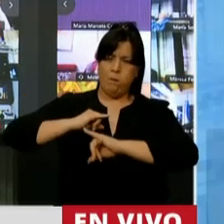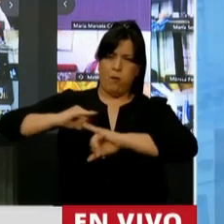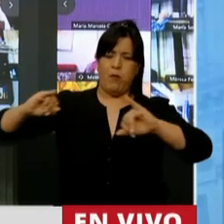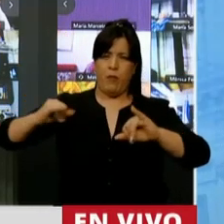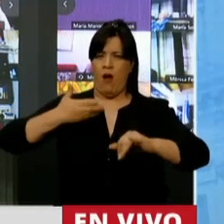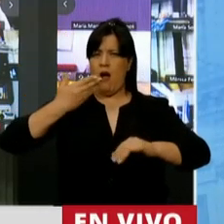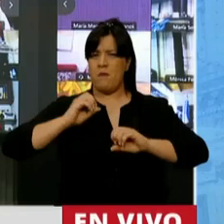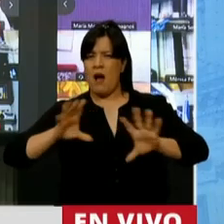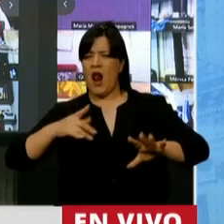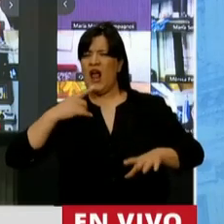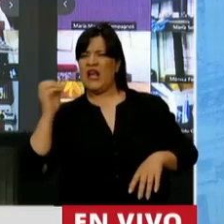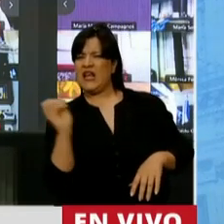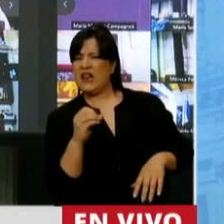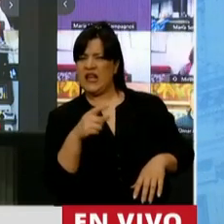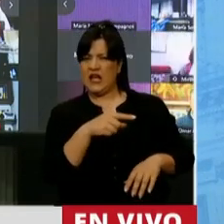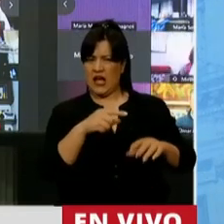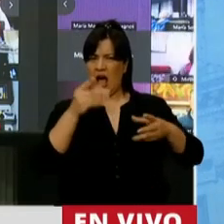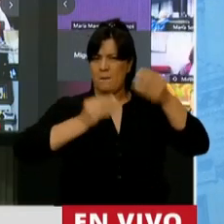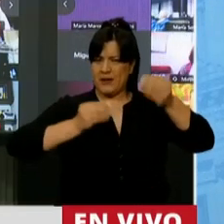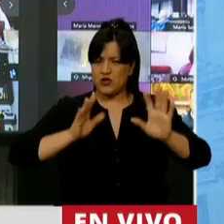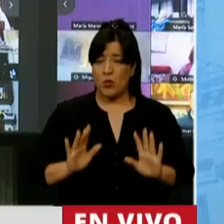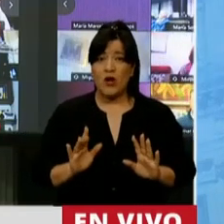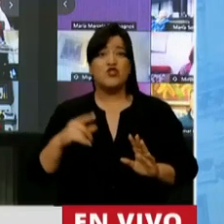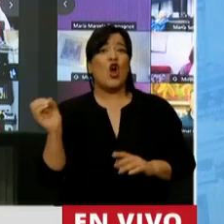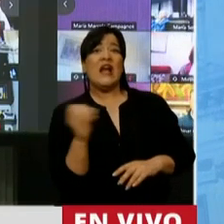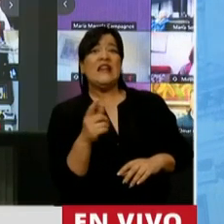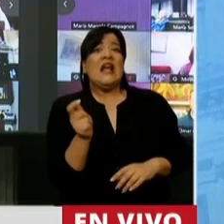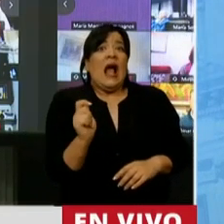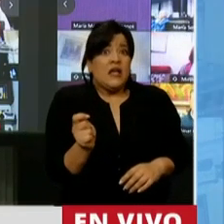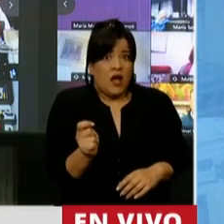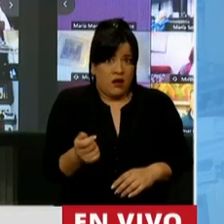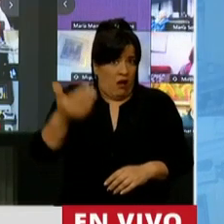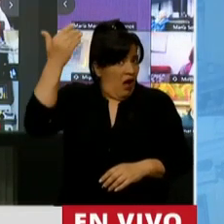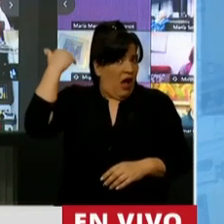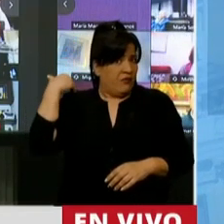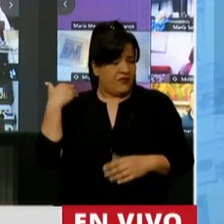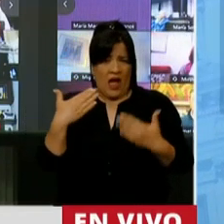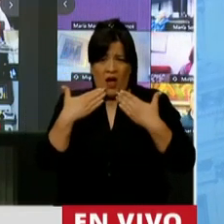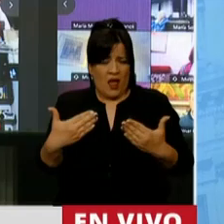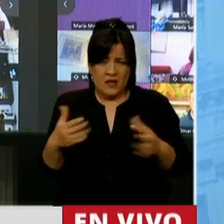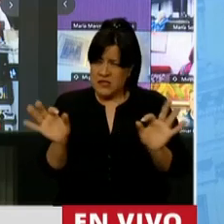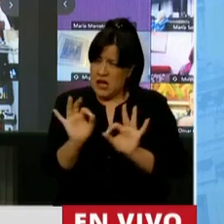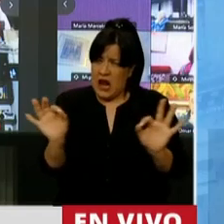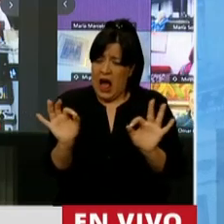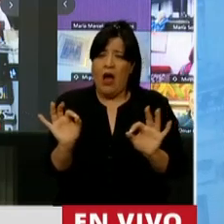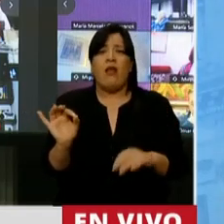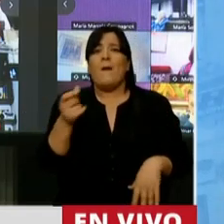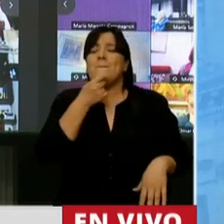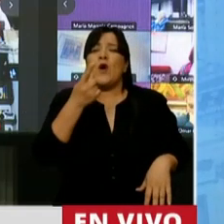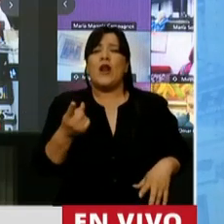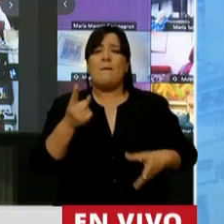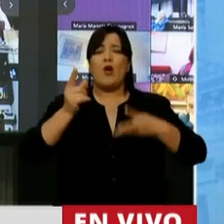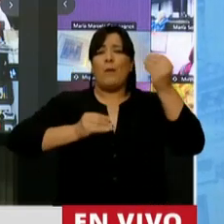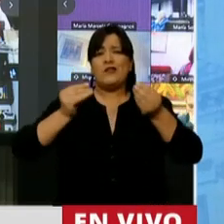Los que critican, señor Presidente, son aquellos que en su momento nada decían. Cuando se disminuía el